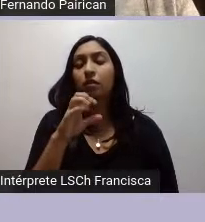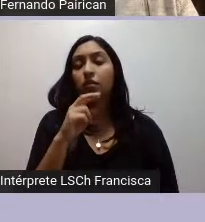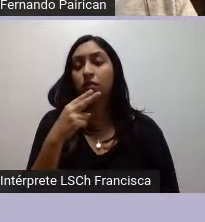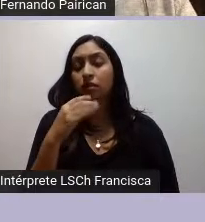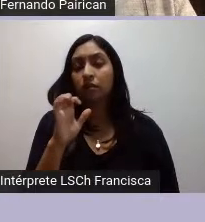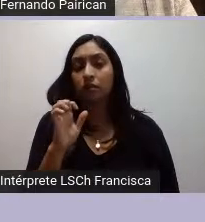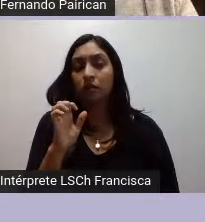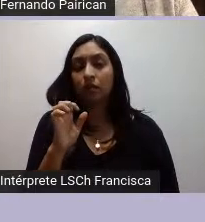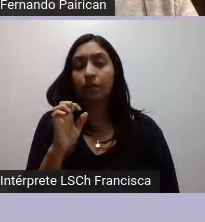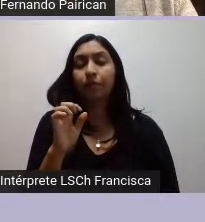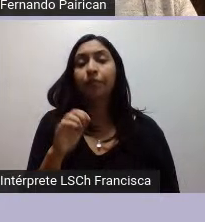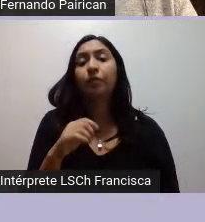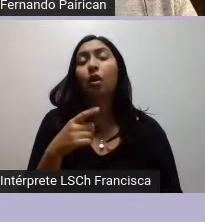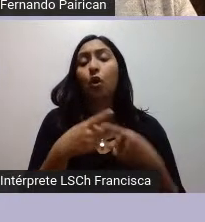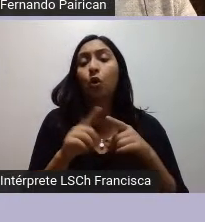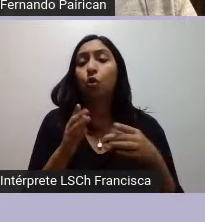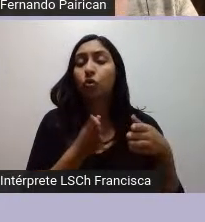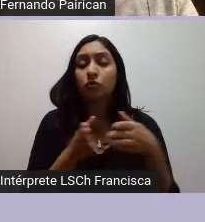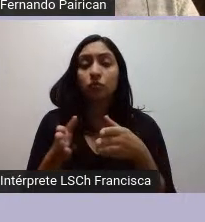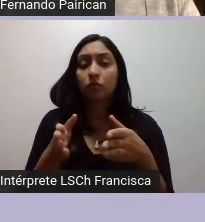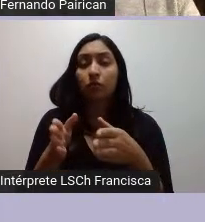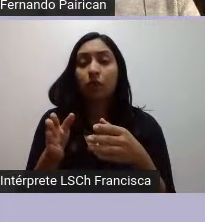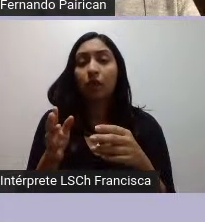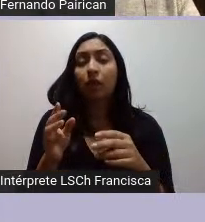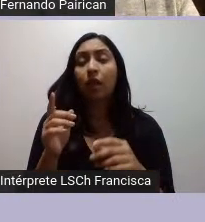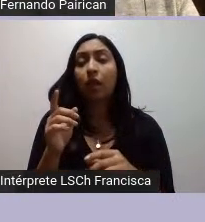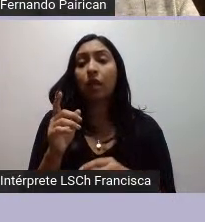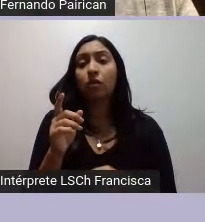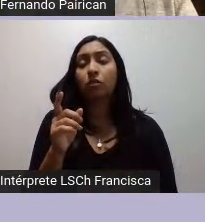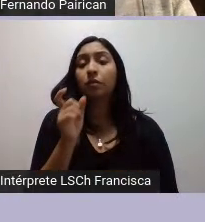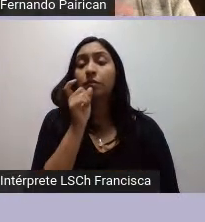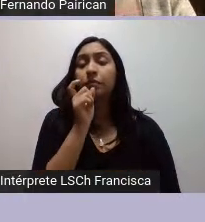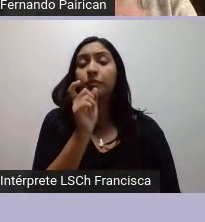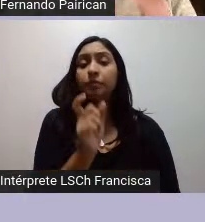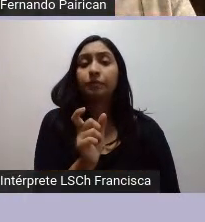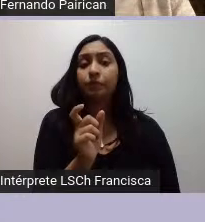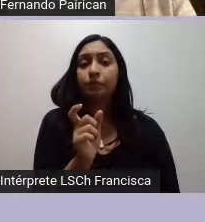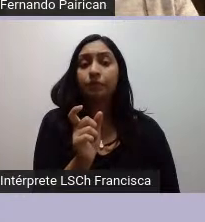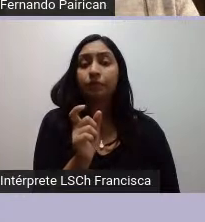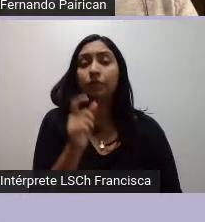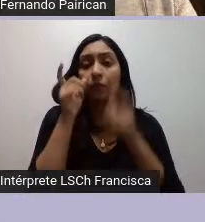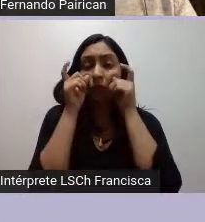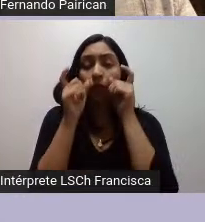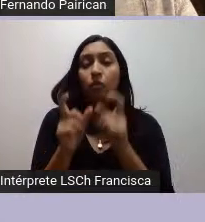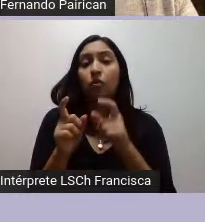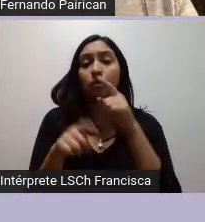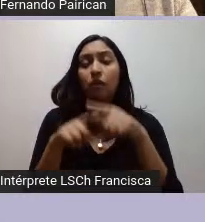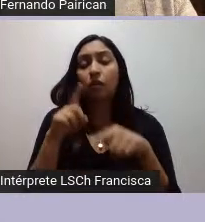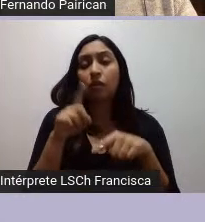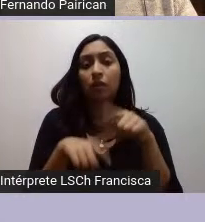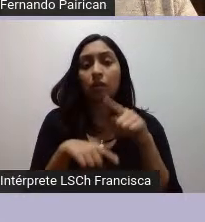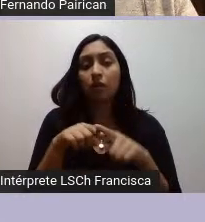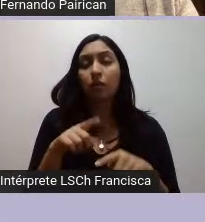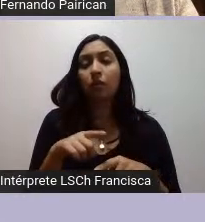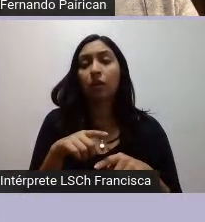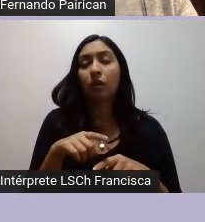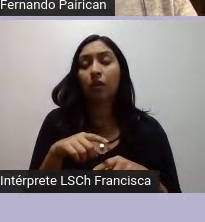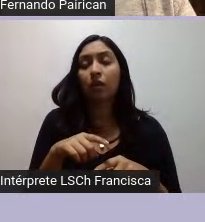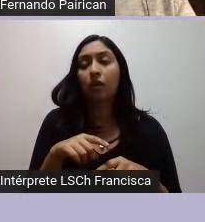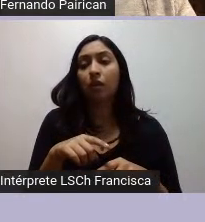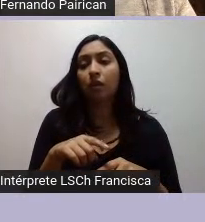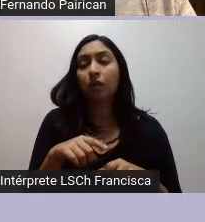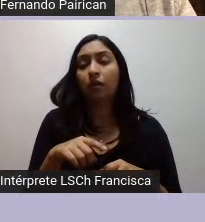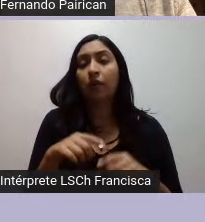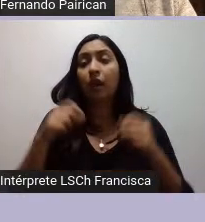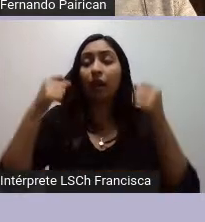el concepto de control territorial va tomando entonces también un espacio un seno en torno a este debate el